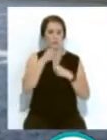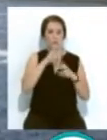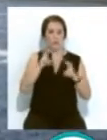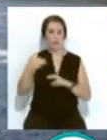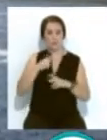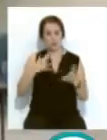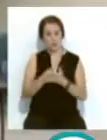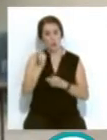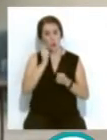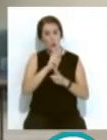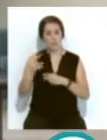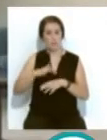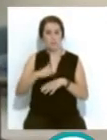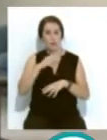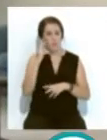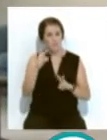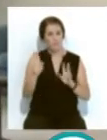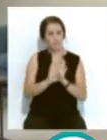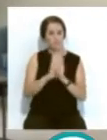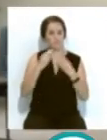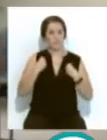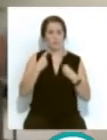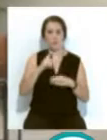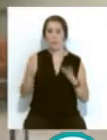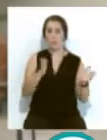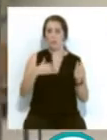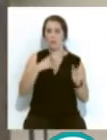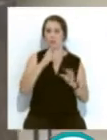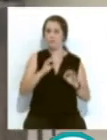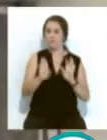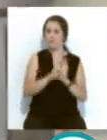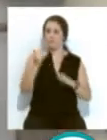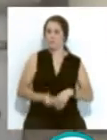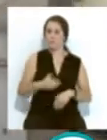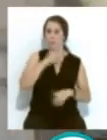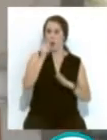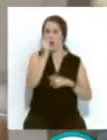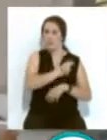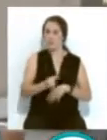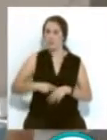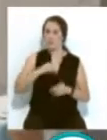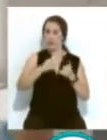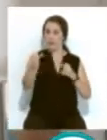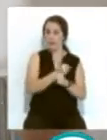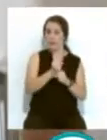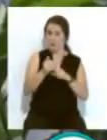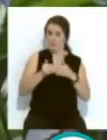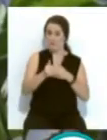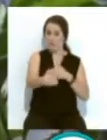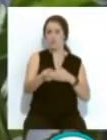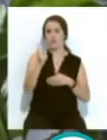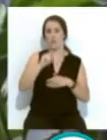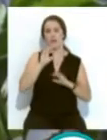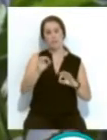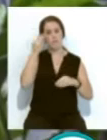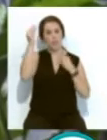todos los agentes para su supervivencia. Este momento es por tanto crucial en el diseño de las líneas de trabajo a futuro... ...y así